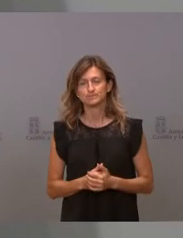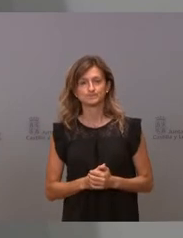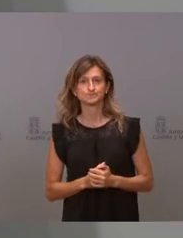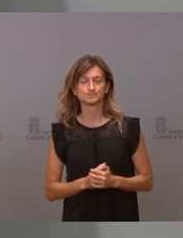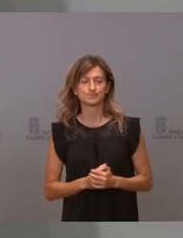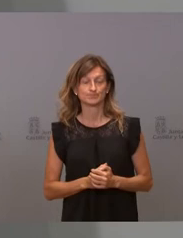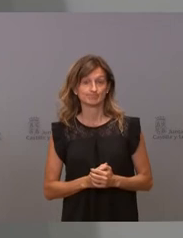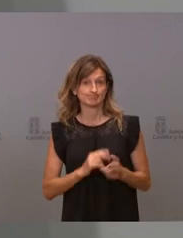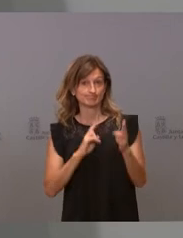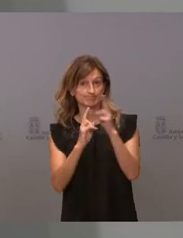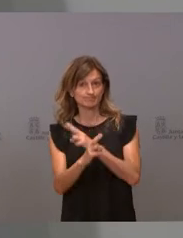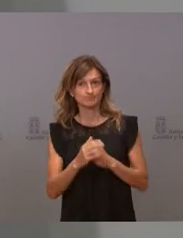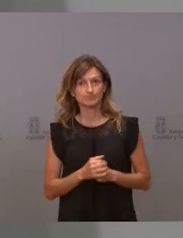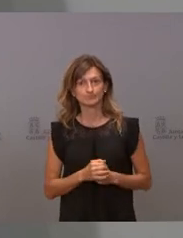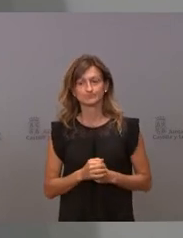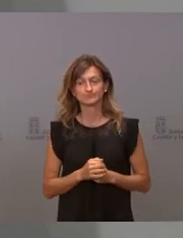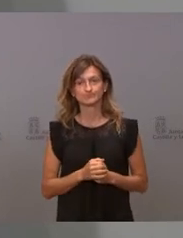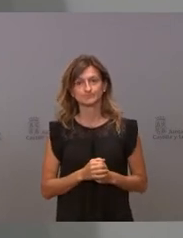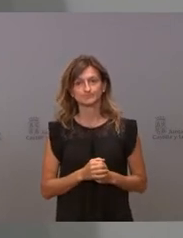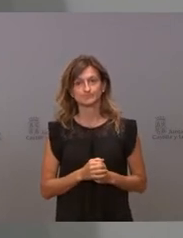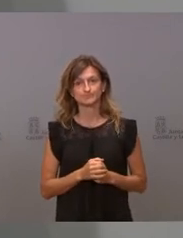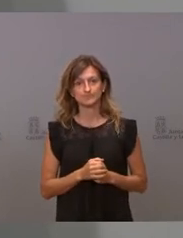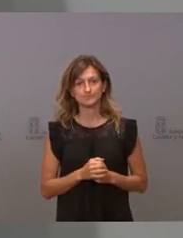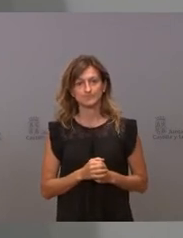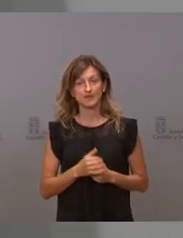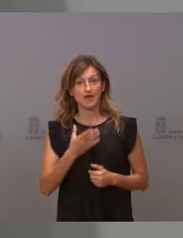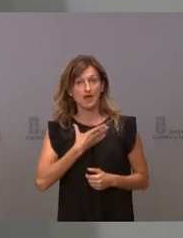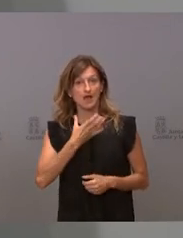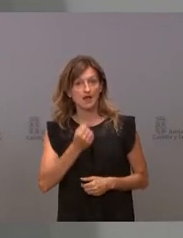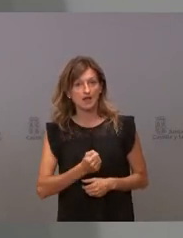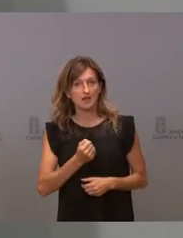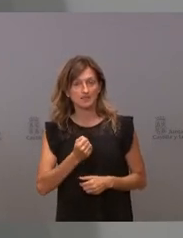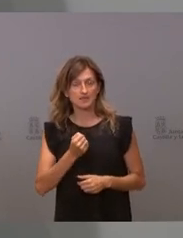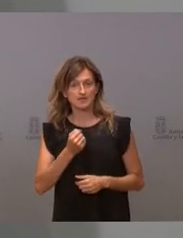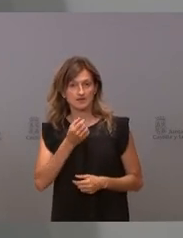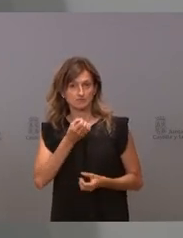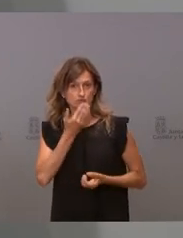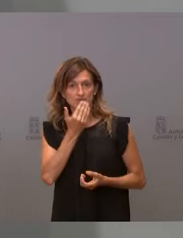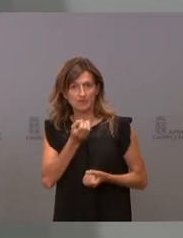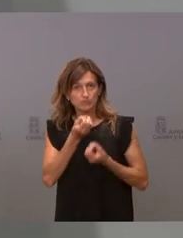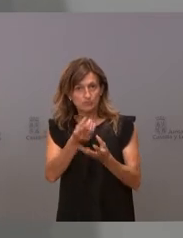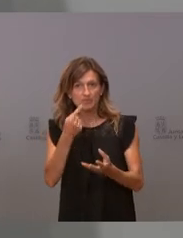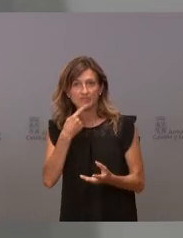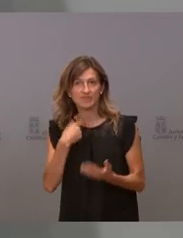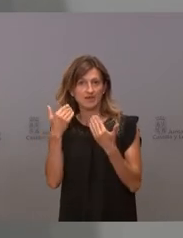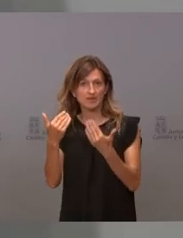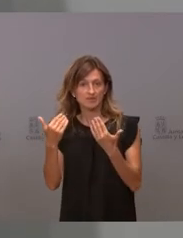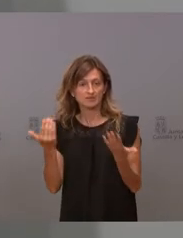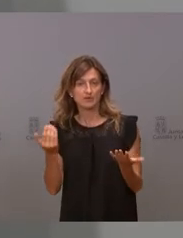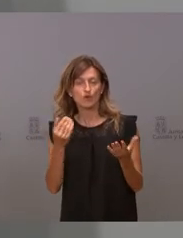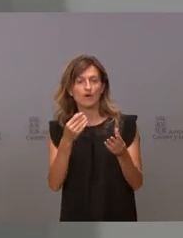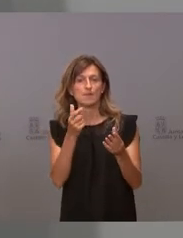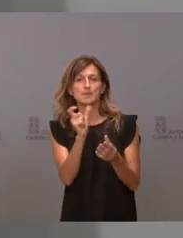Bueno, yo creo que yo le agradezco al alcalde que me agradezca la franqueza. Y esto no se trata de